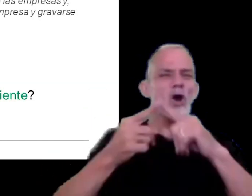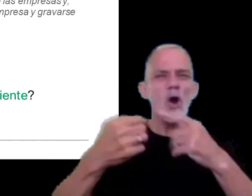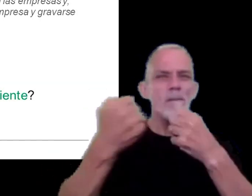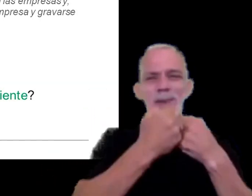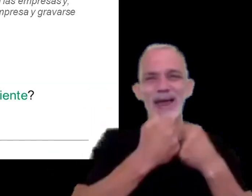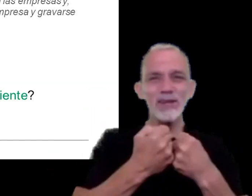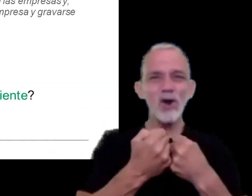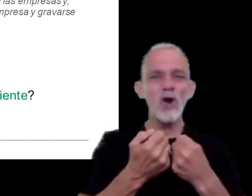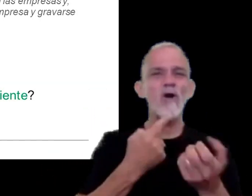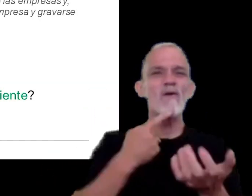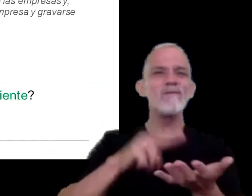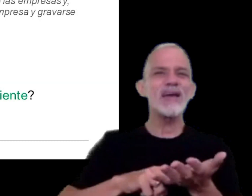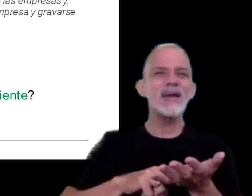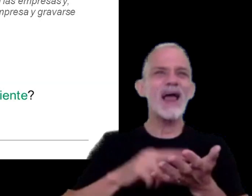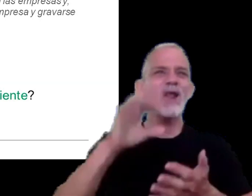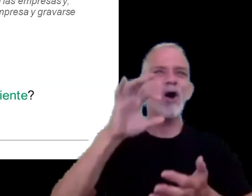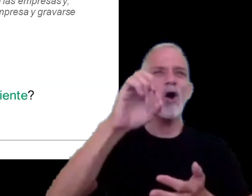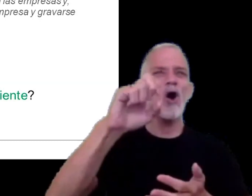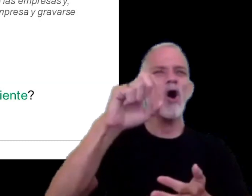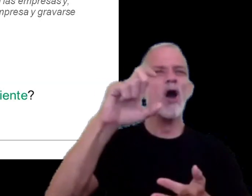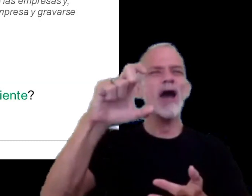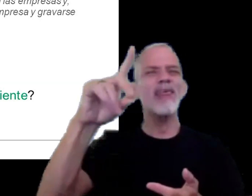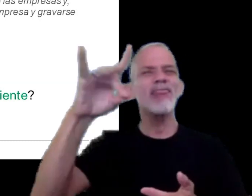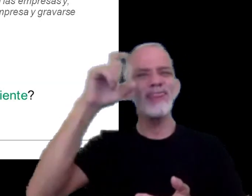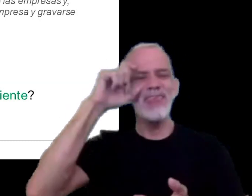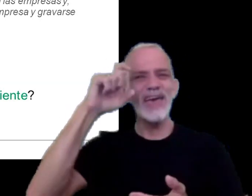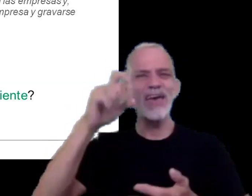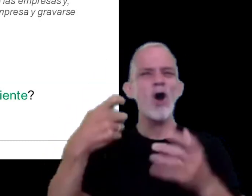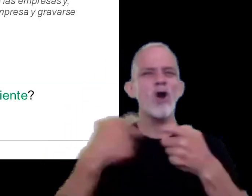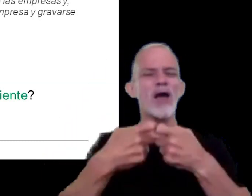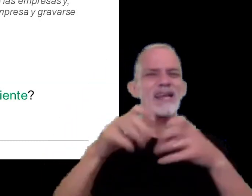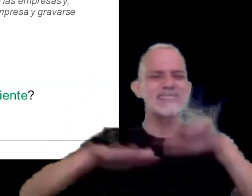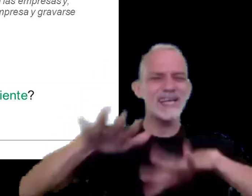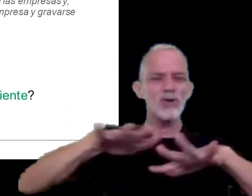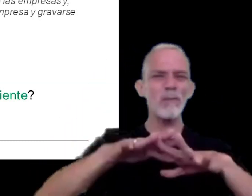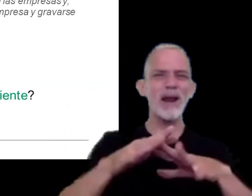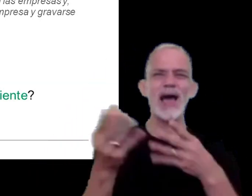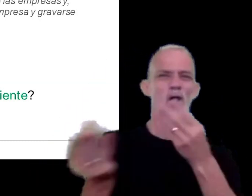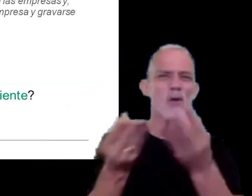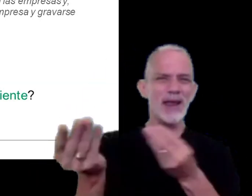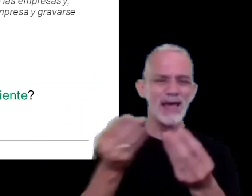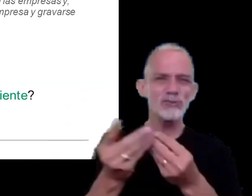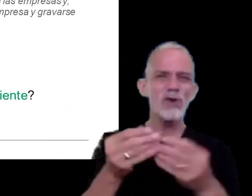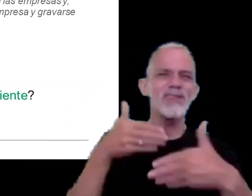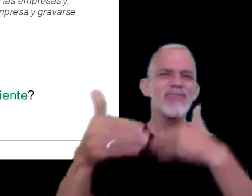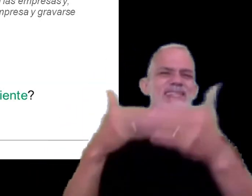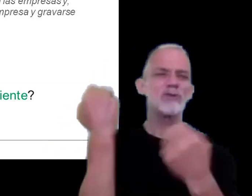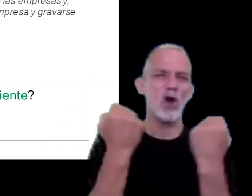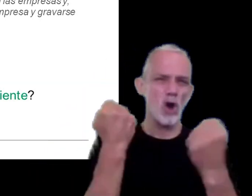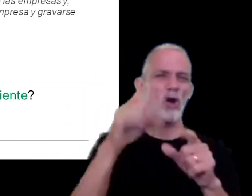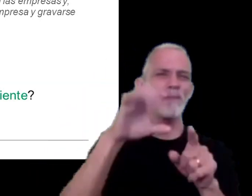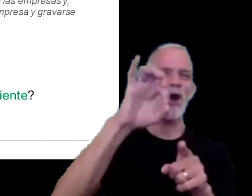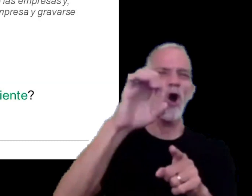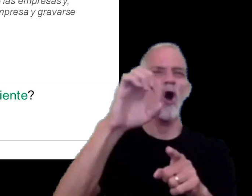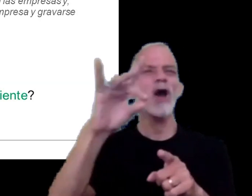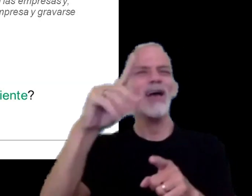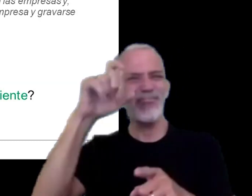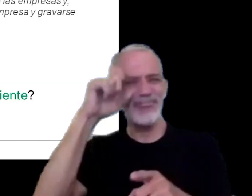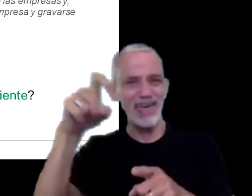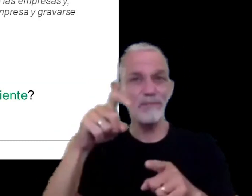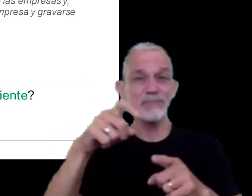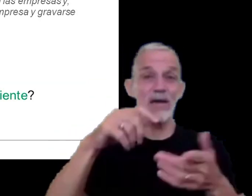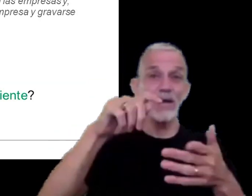de la OCDE de la Organización para la Cooperación y Desarrollo Económico que constituye la base de los tratados fiscales